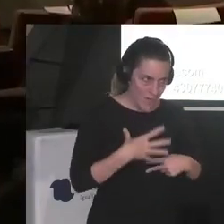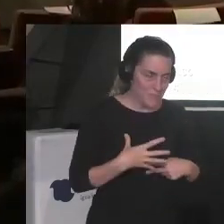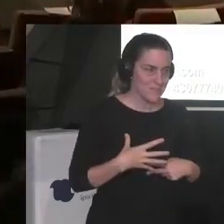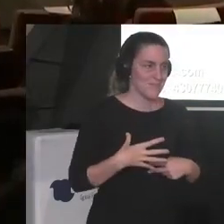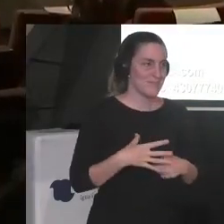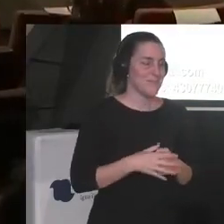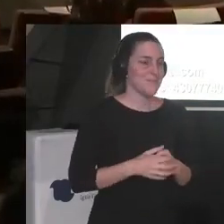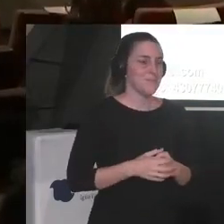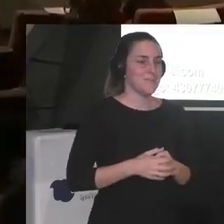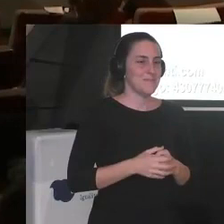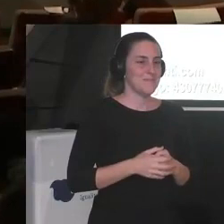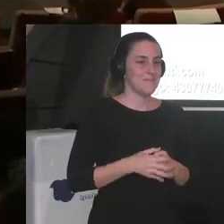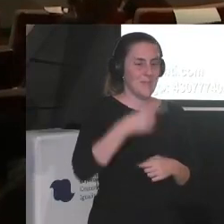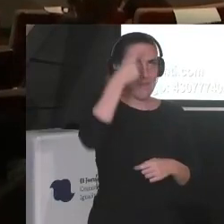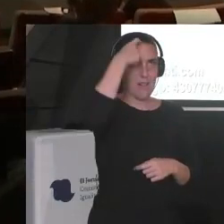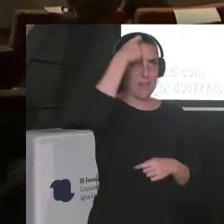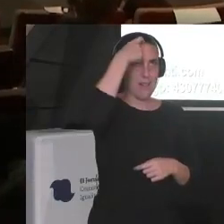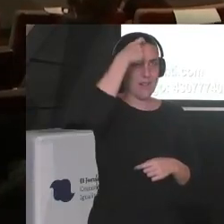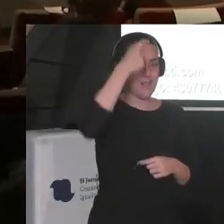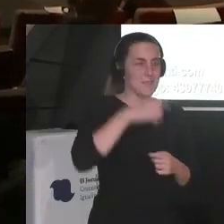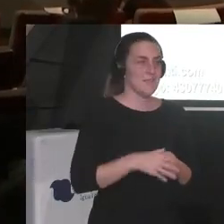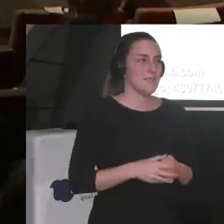gracias de nada